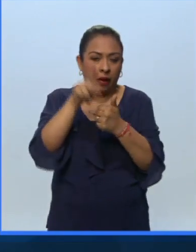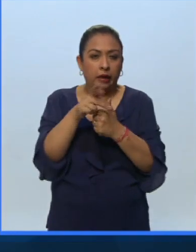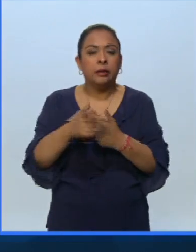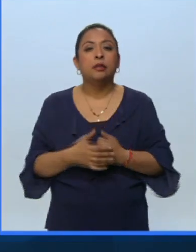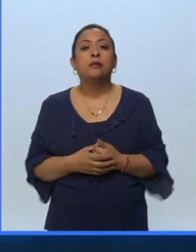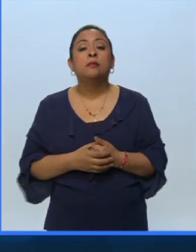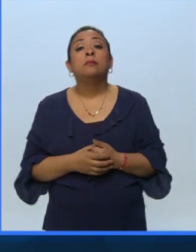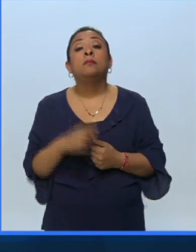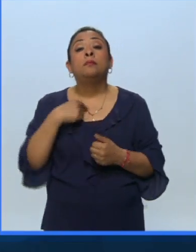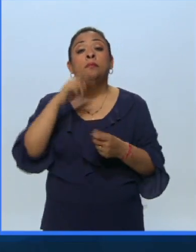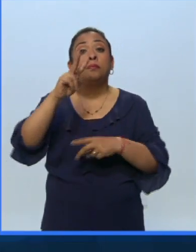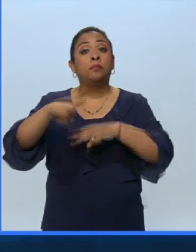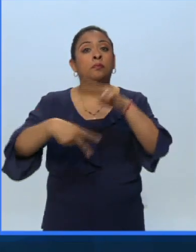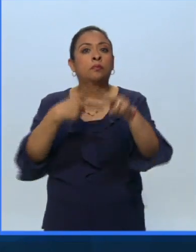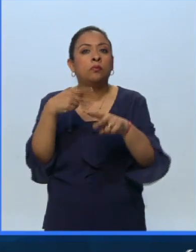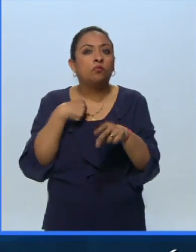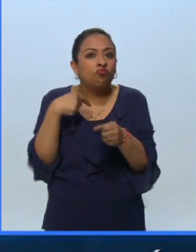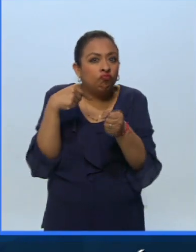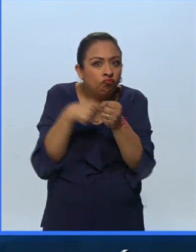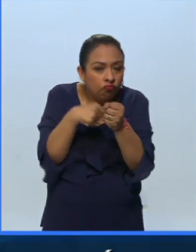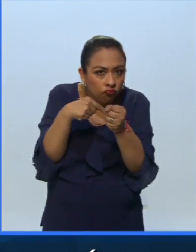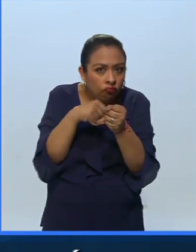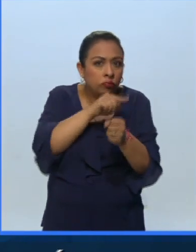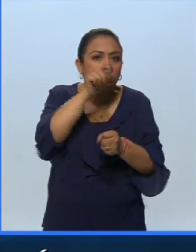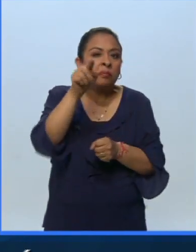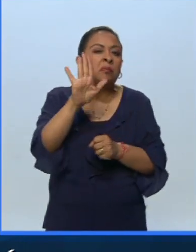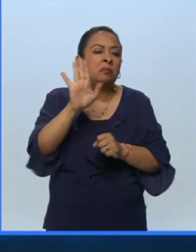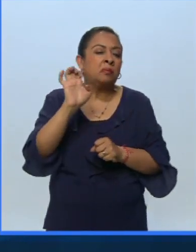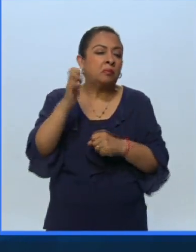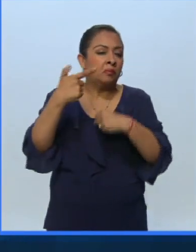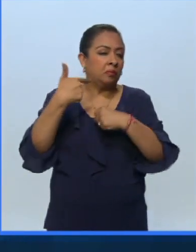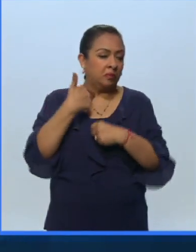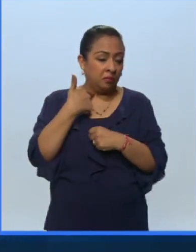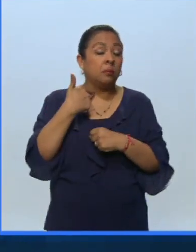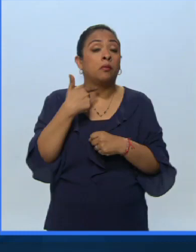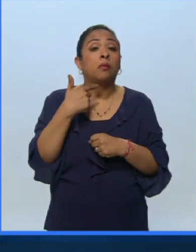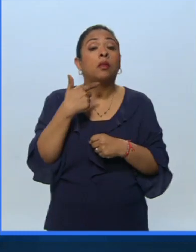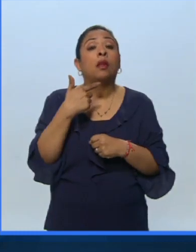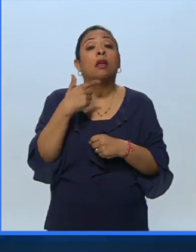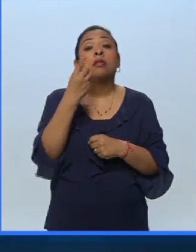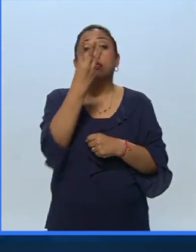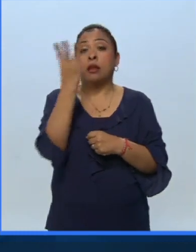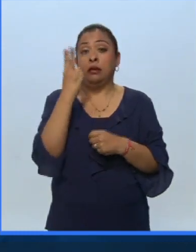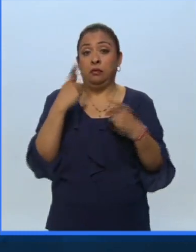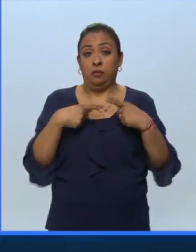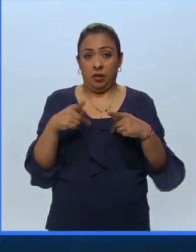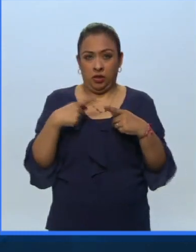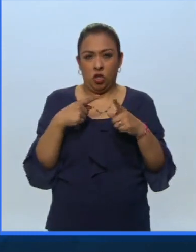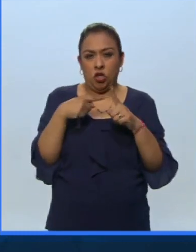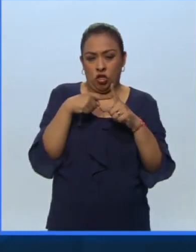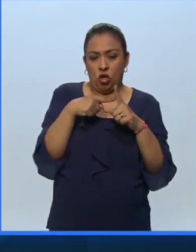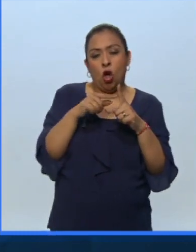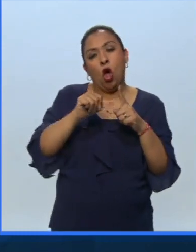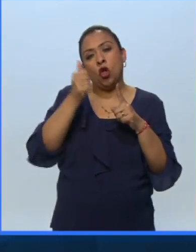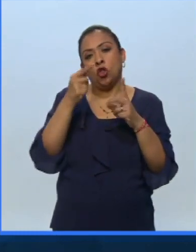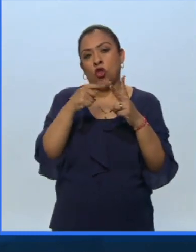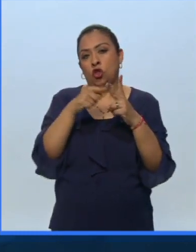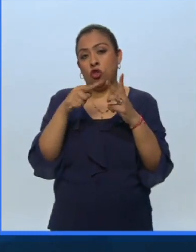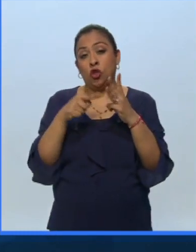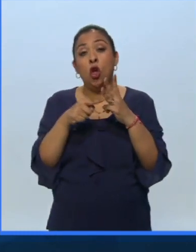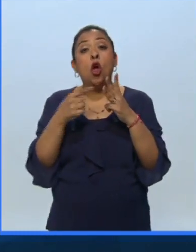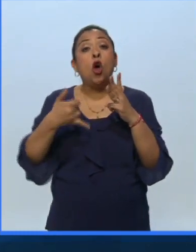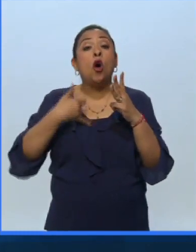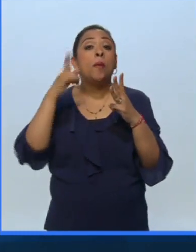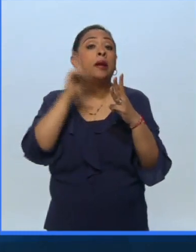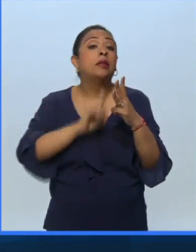fuimos clandestinos allá como extranjeros solamente tres personas, mi y dos jóvenes mujeres